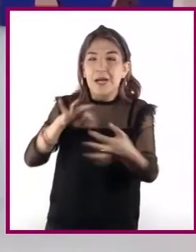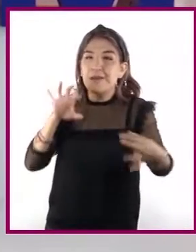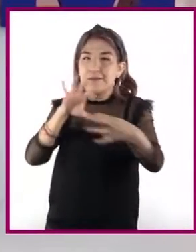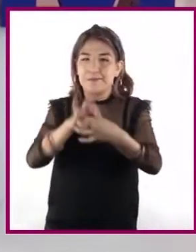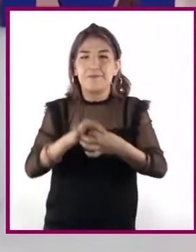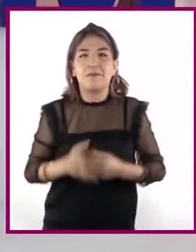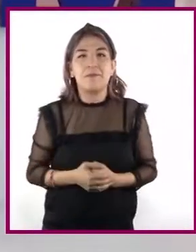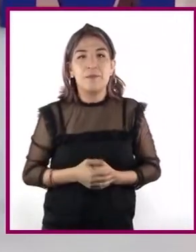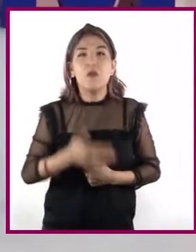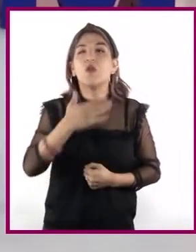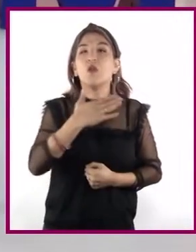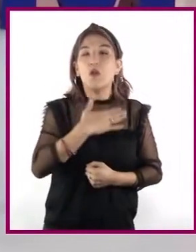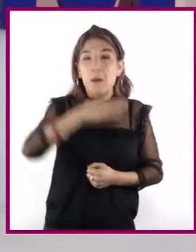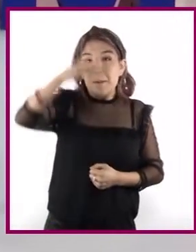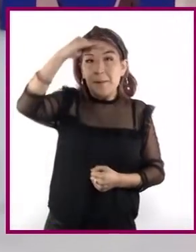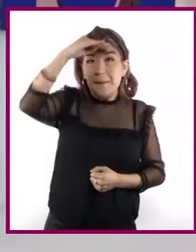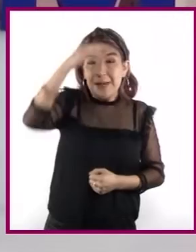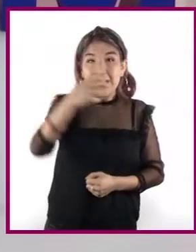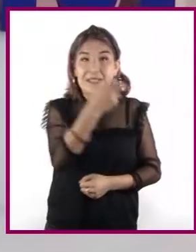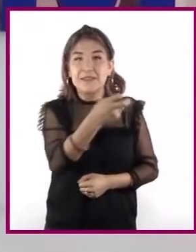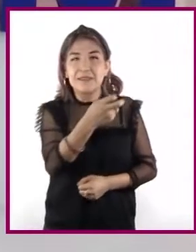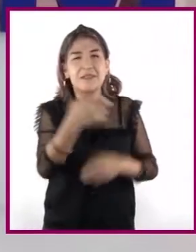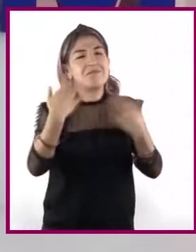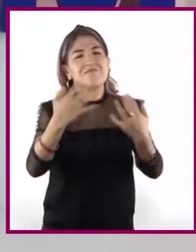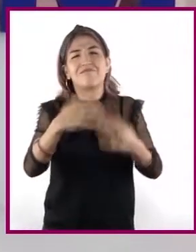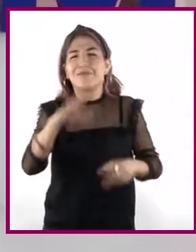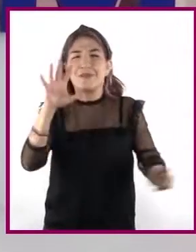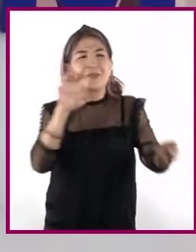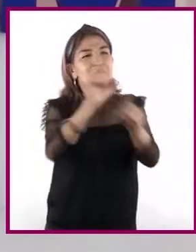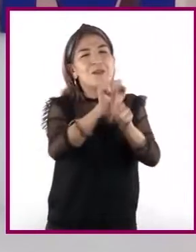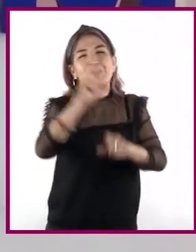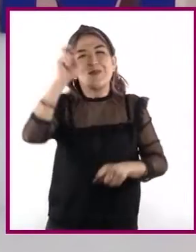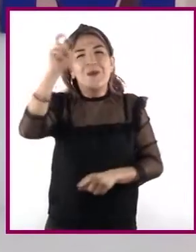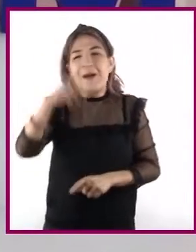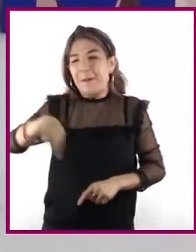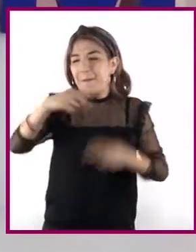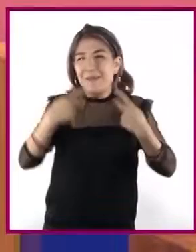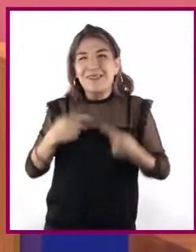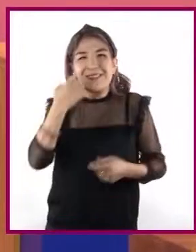Pienso que este debe ser el máximo sueño de todo escalador.